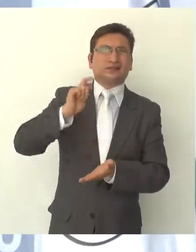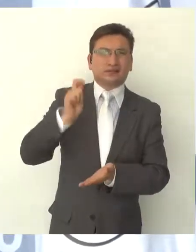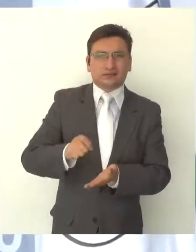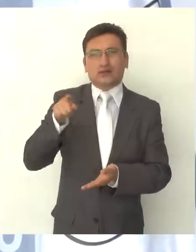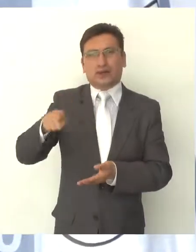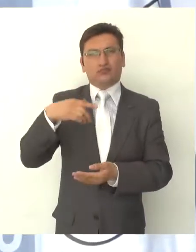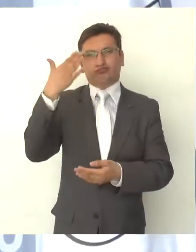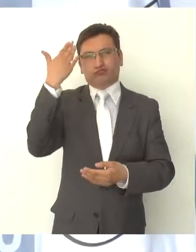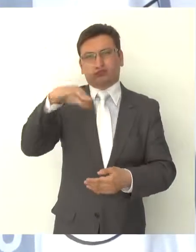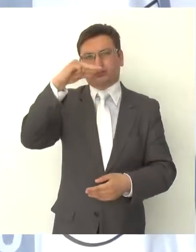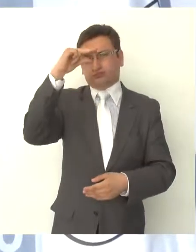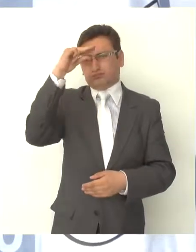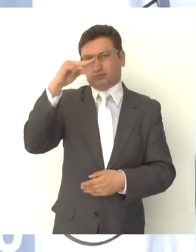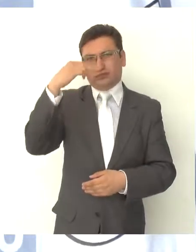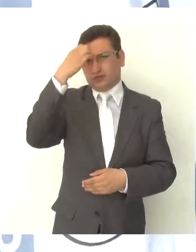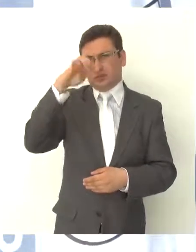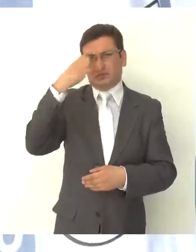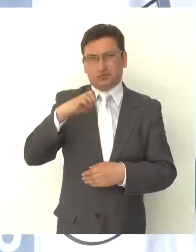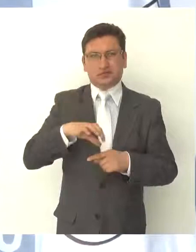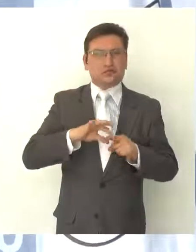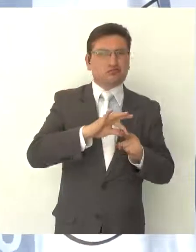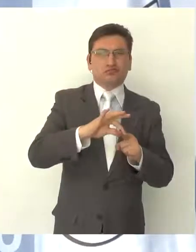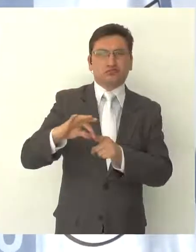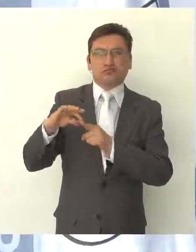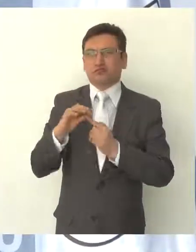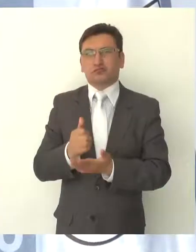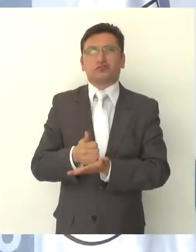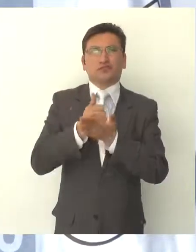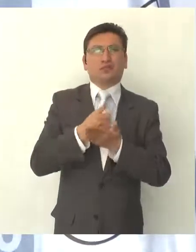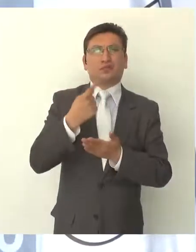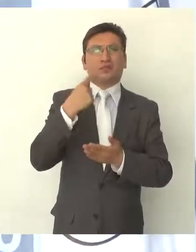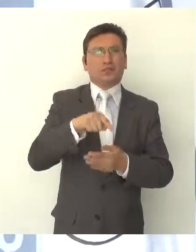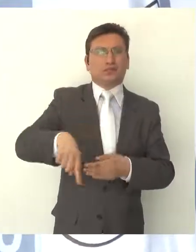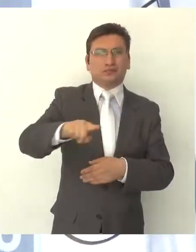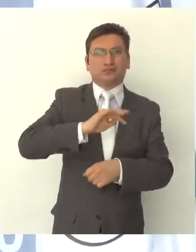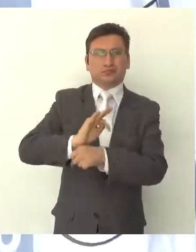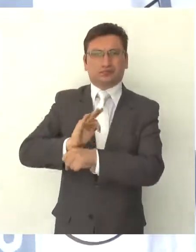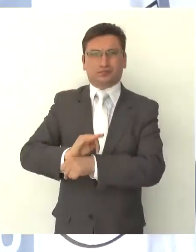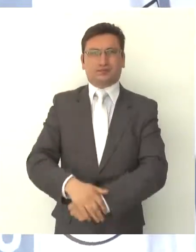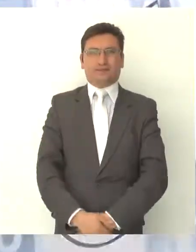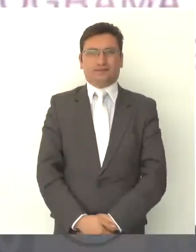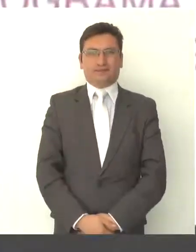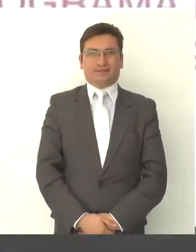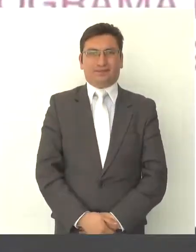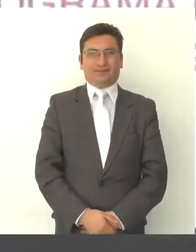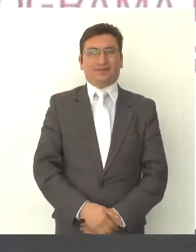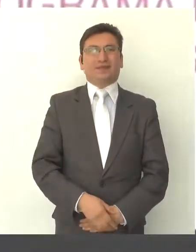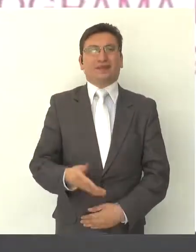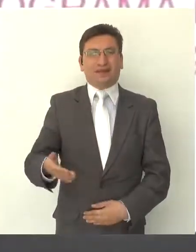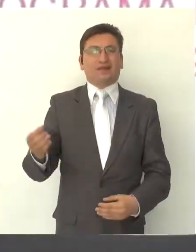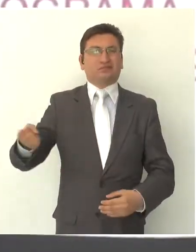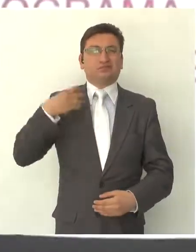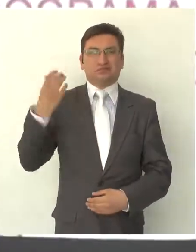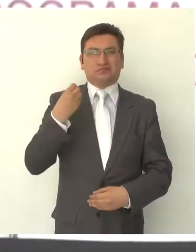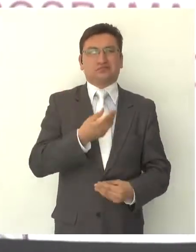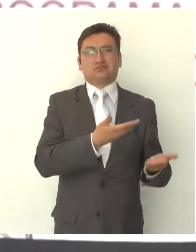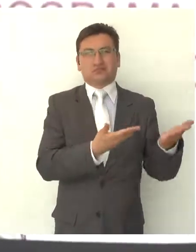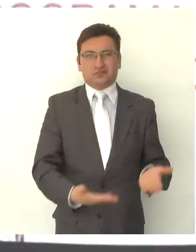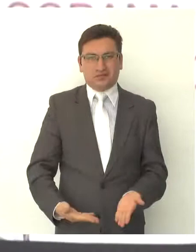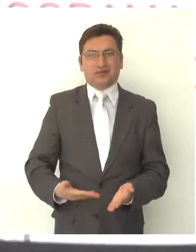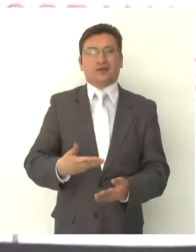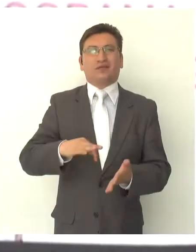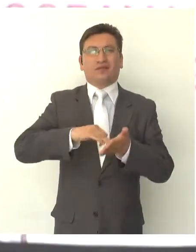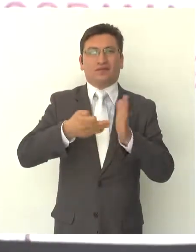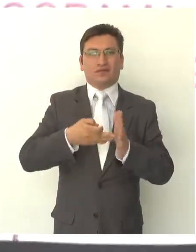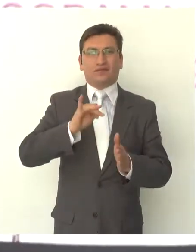vive y por eso él nos orienta perfectamente para poder llegar hasta quien más lo necesita. Al evento asistió el ingeniero Fidel